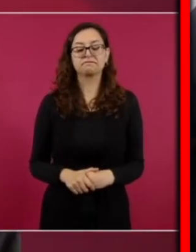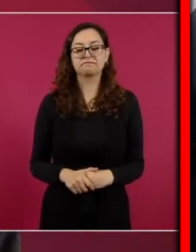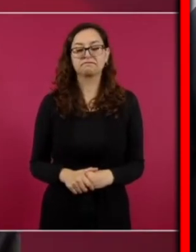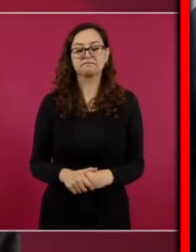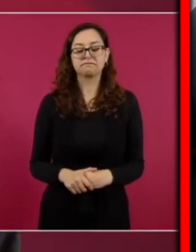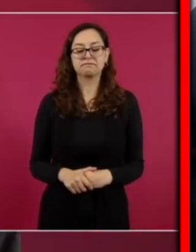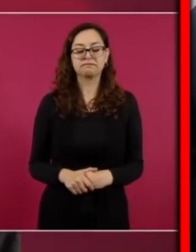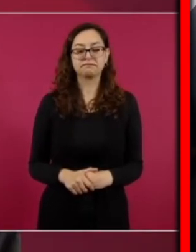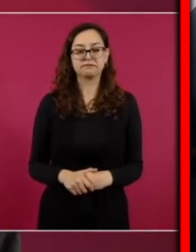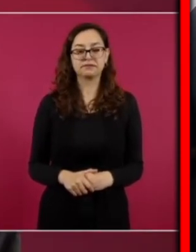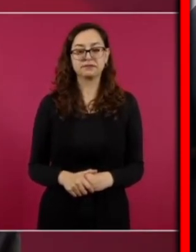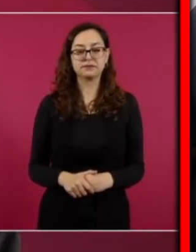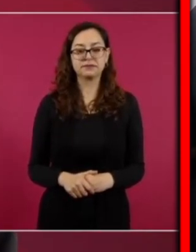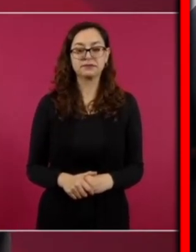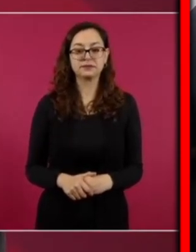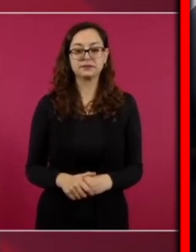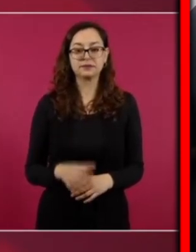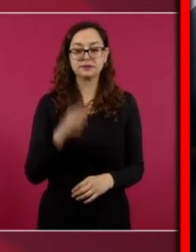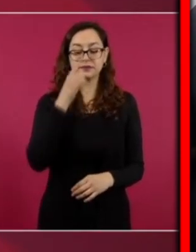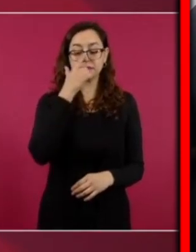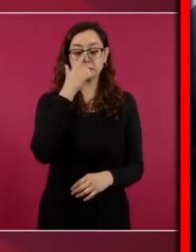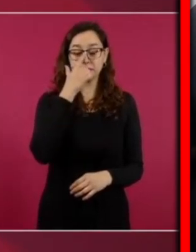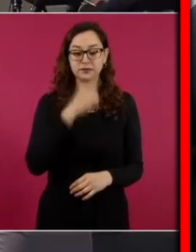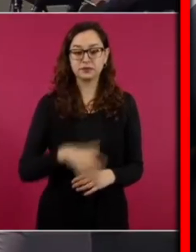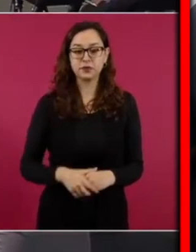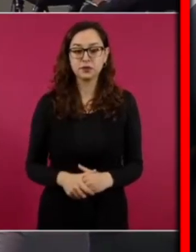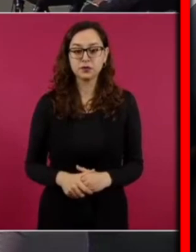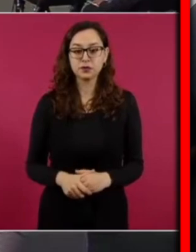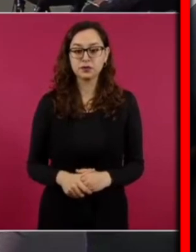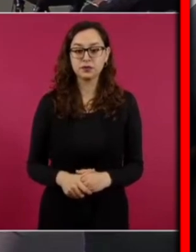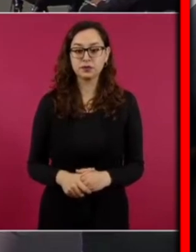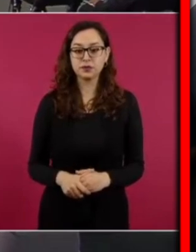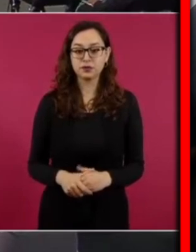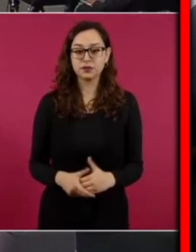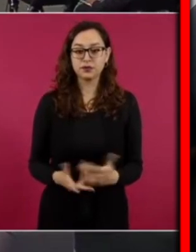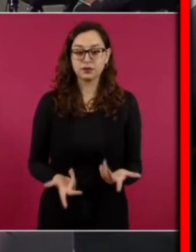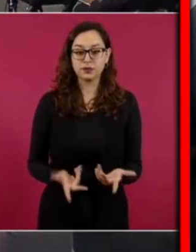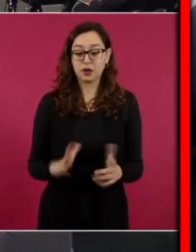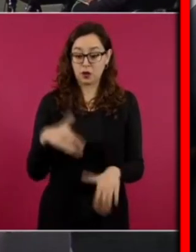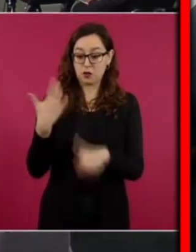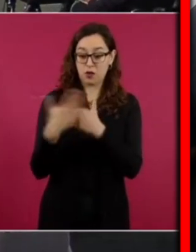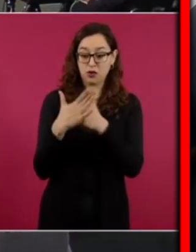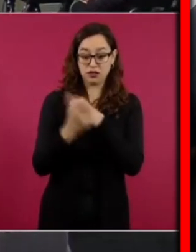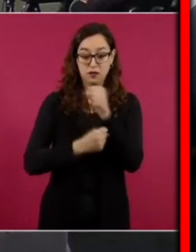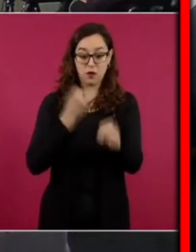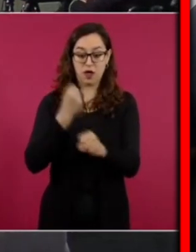y que ya se aprobó el presupuesto